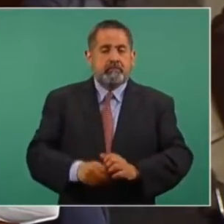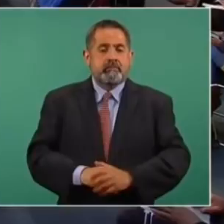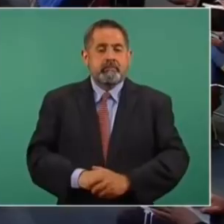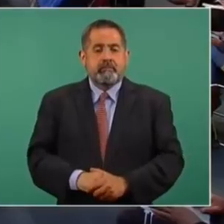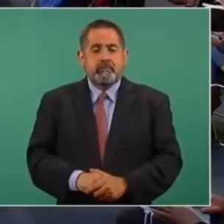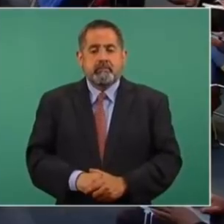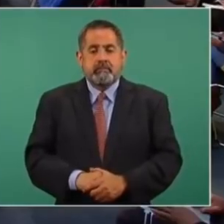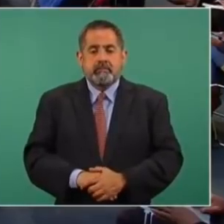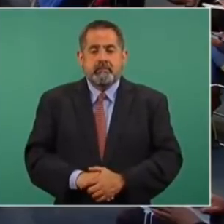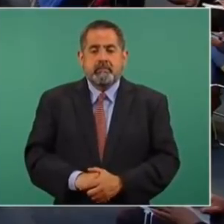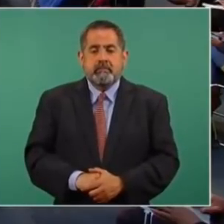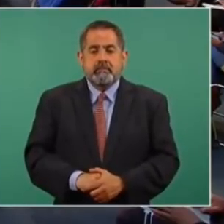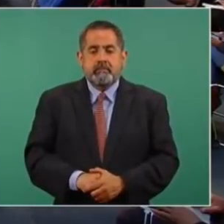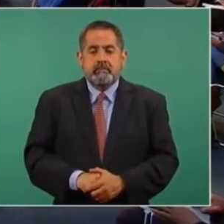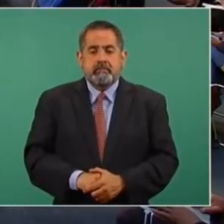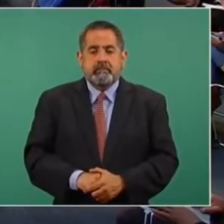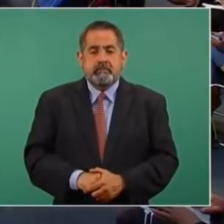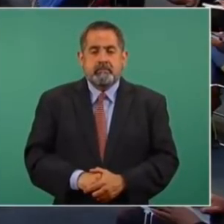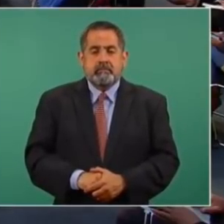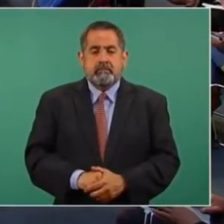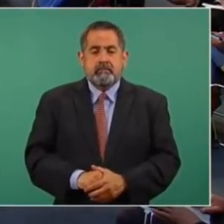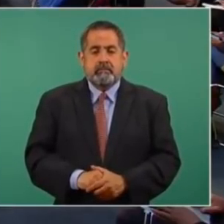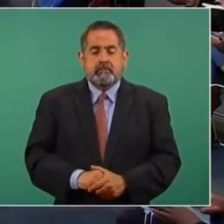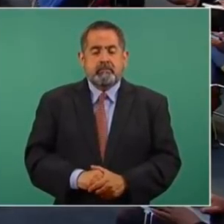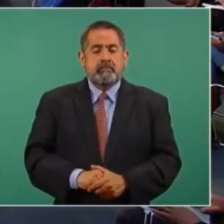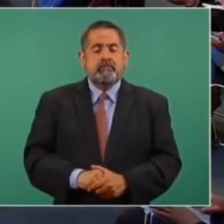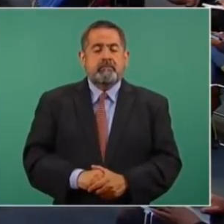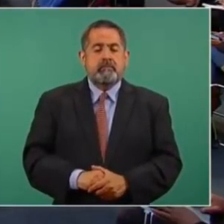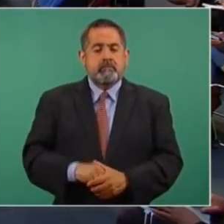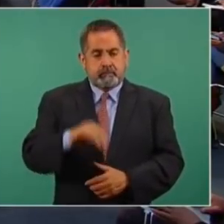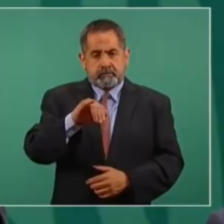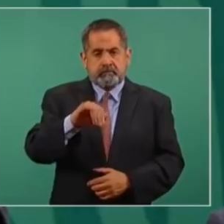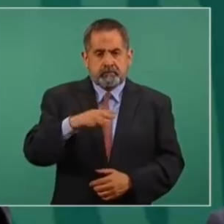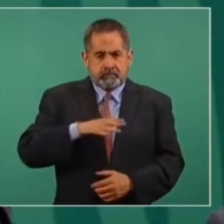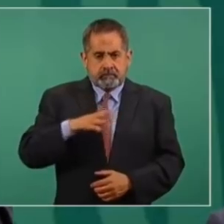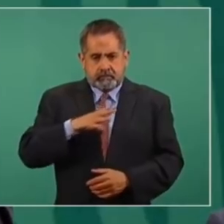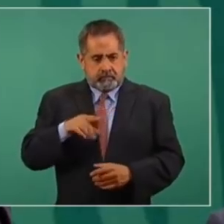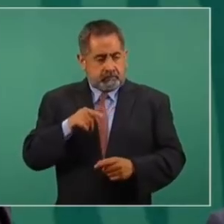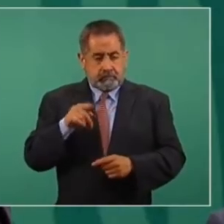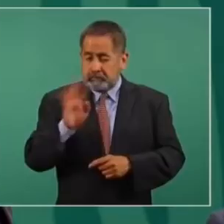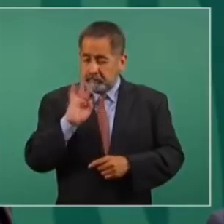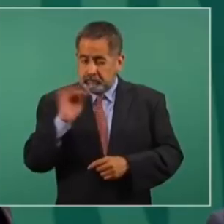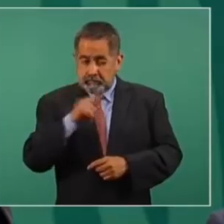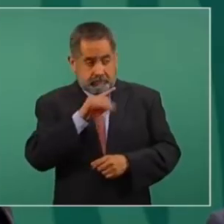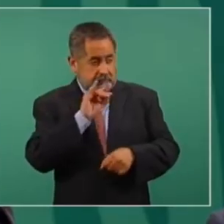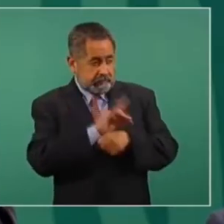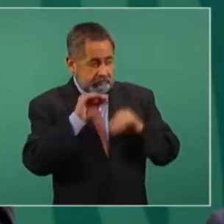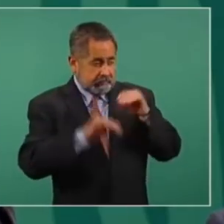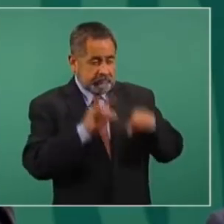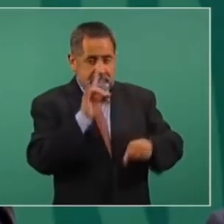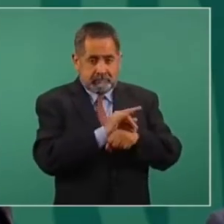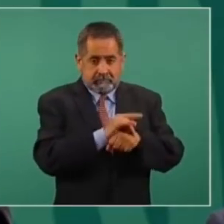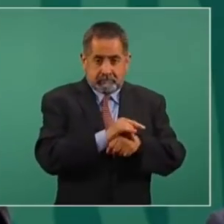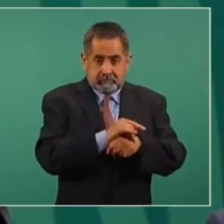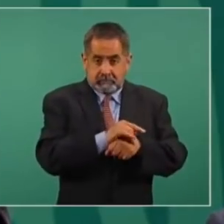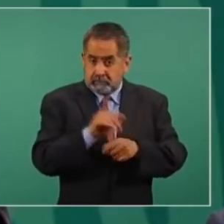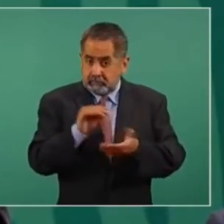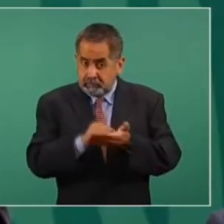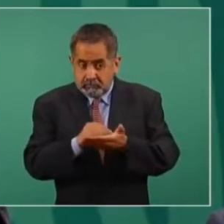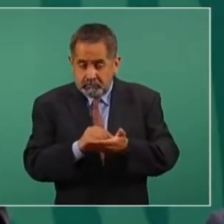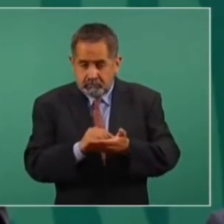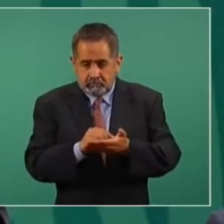presidente. Bueno, si ella está involucrada en este asunto, no puede ya